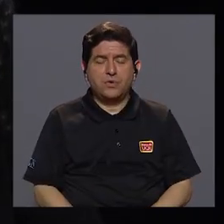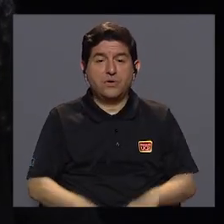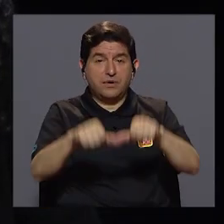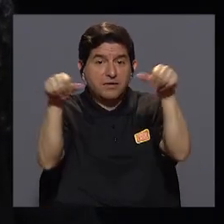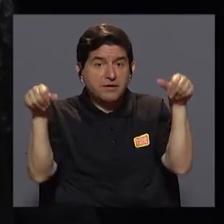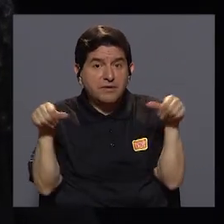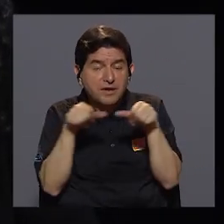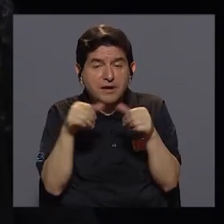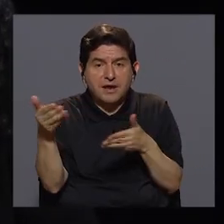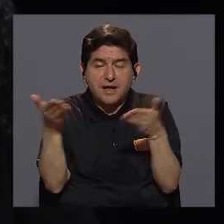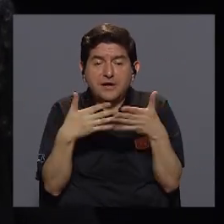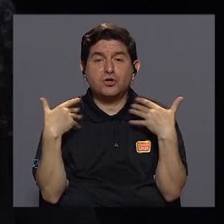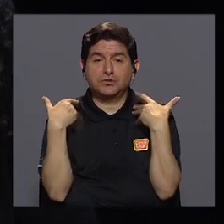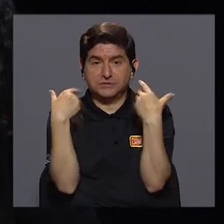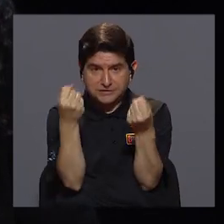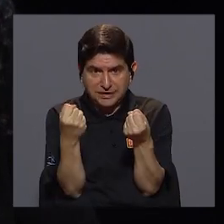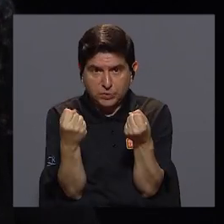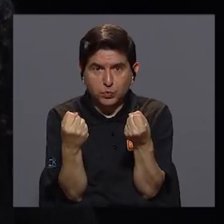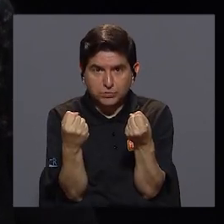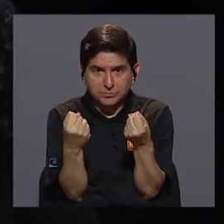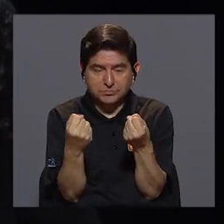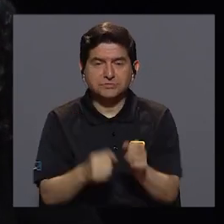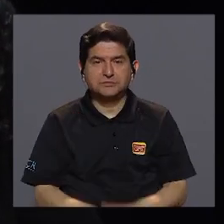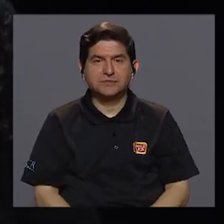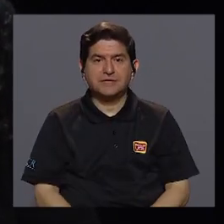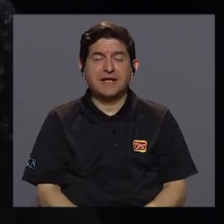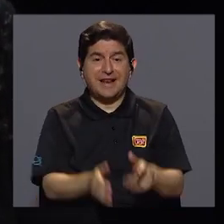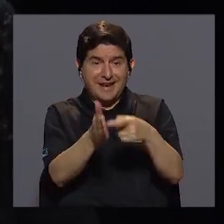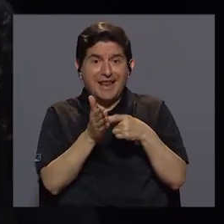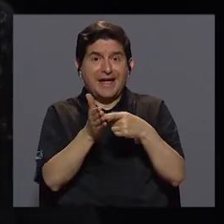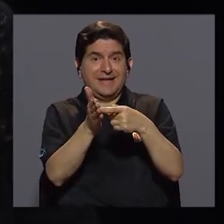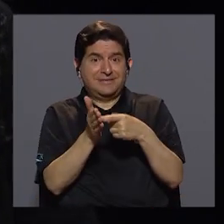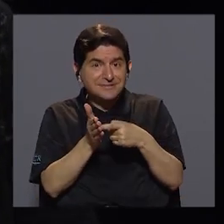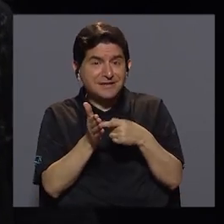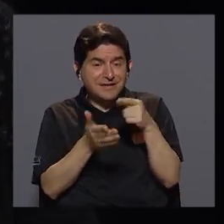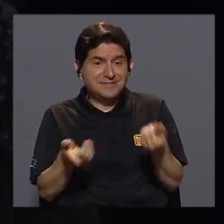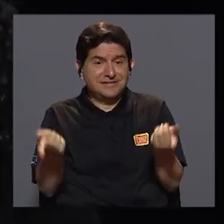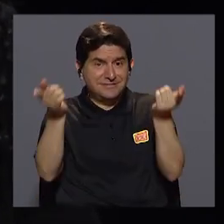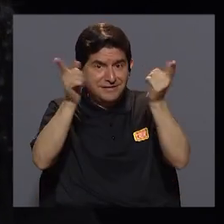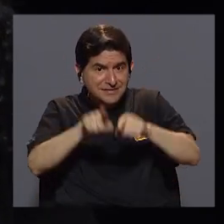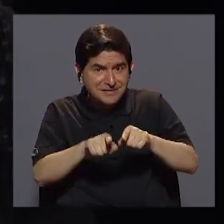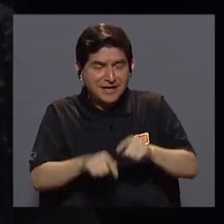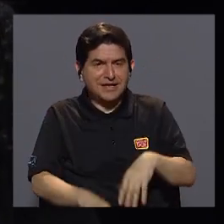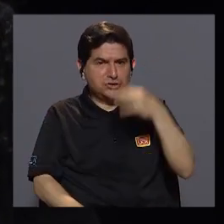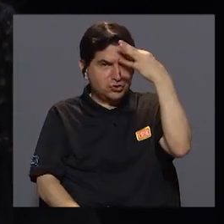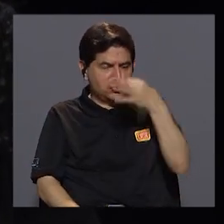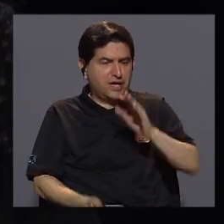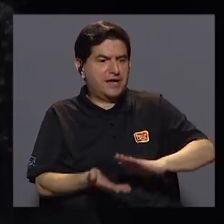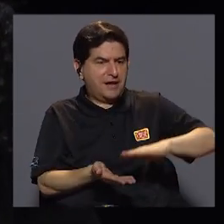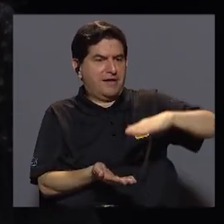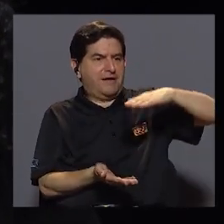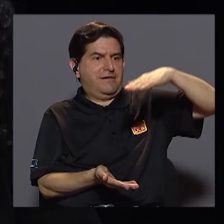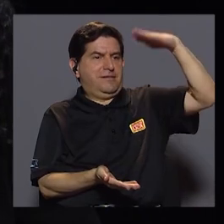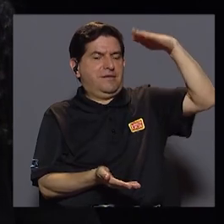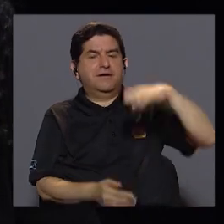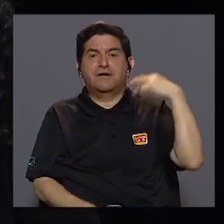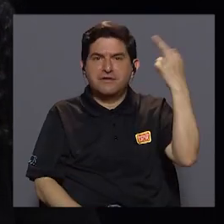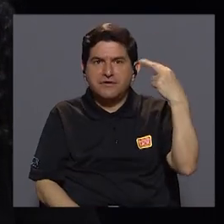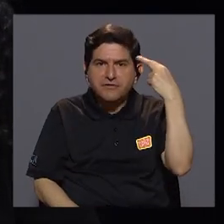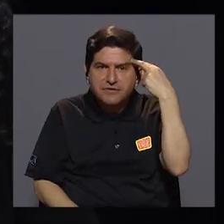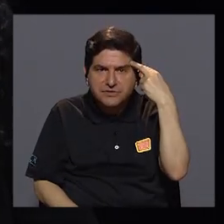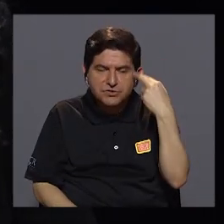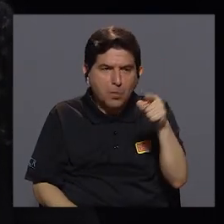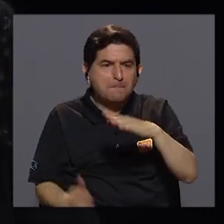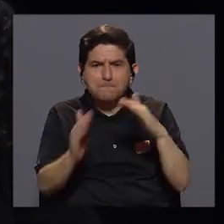campo de servicios de salud, pues tenemos una demanda que se prevé que va a incrementarse debido